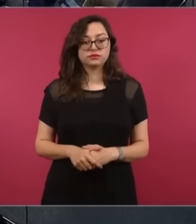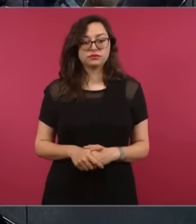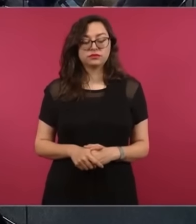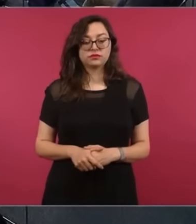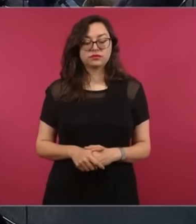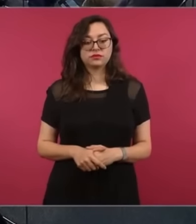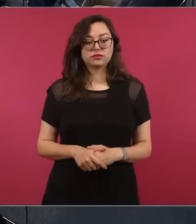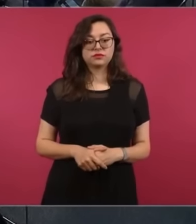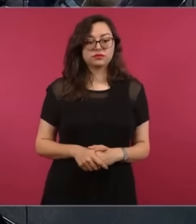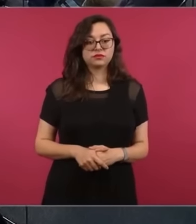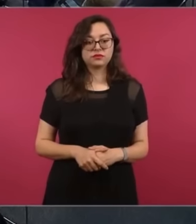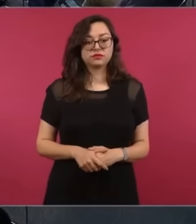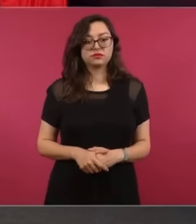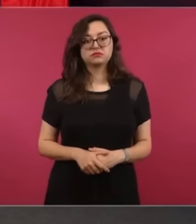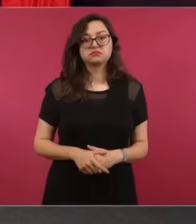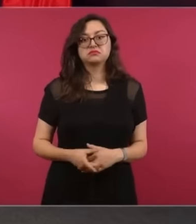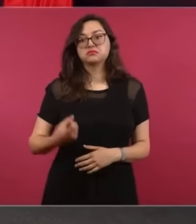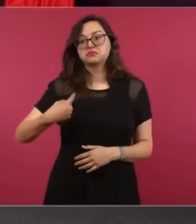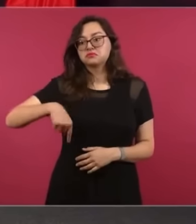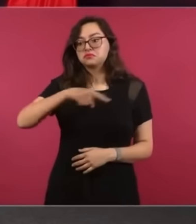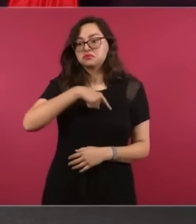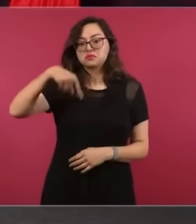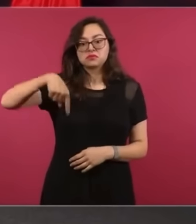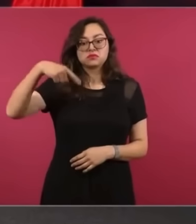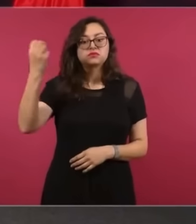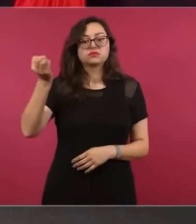¿Se acuerdan que una vez hasta